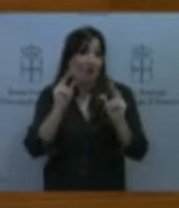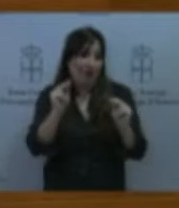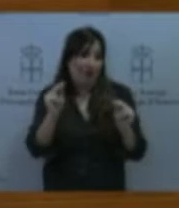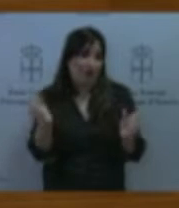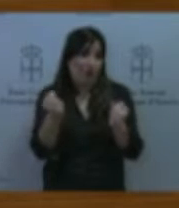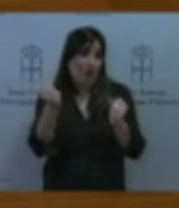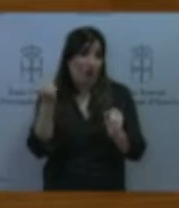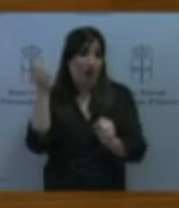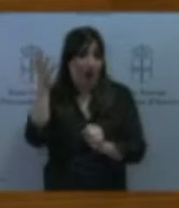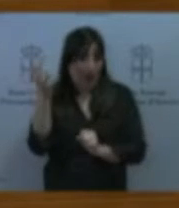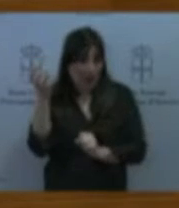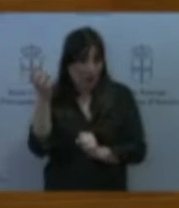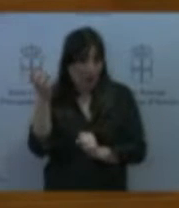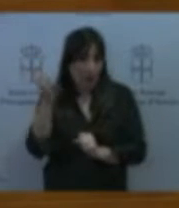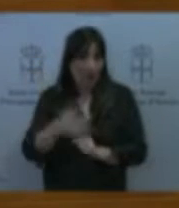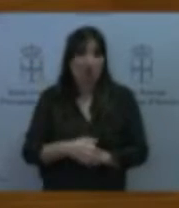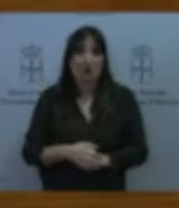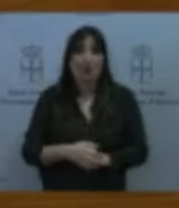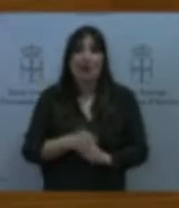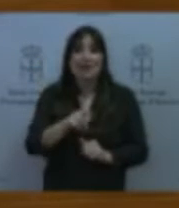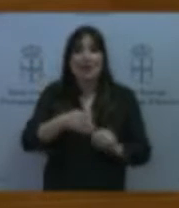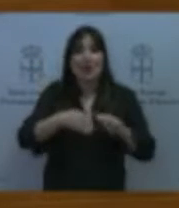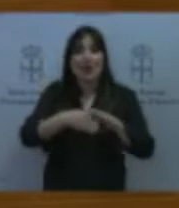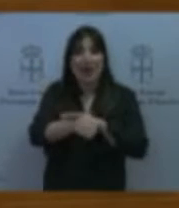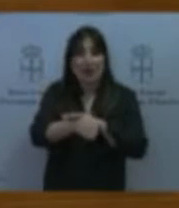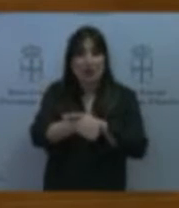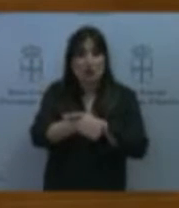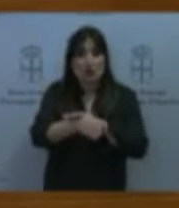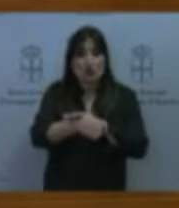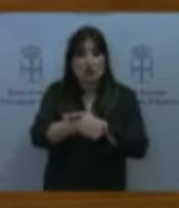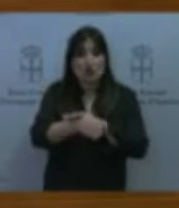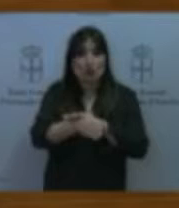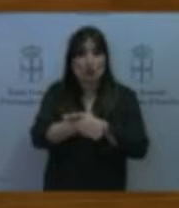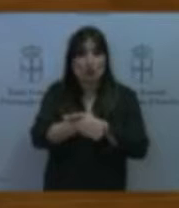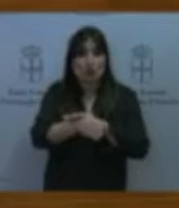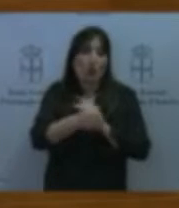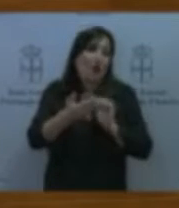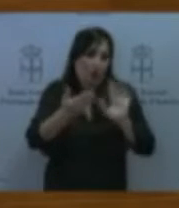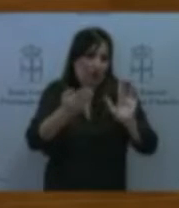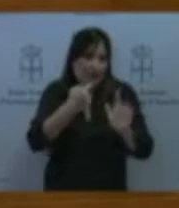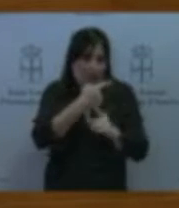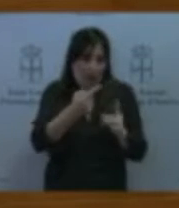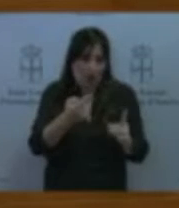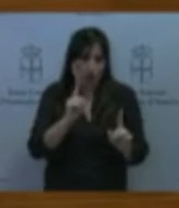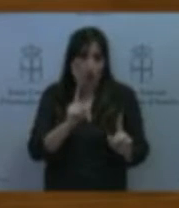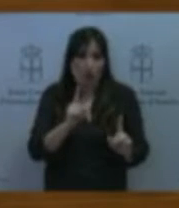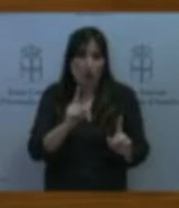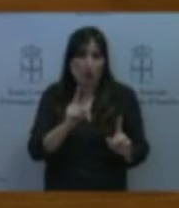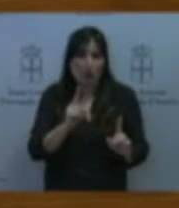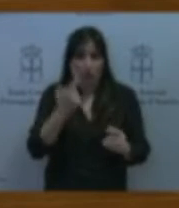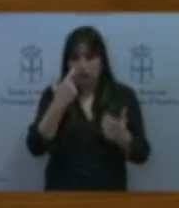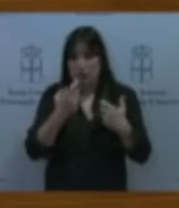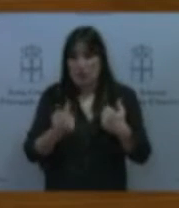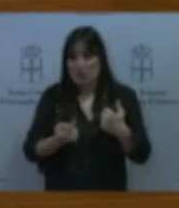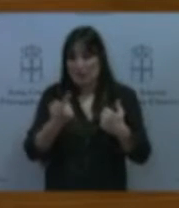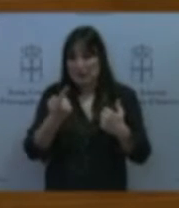y los accesos, por señalar los más importantes, los más llamativos, los más representativos del esquema